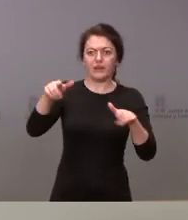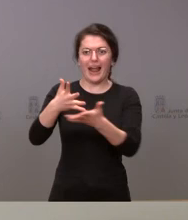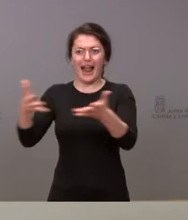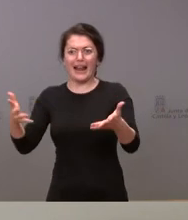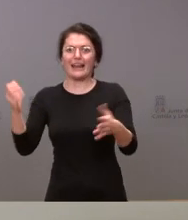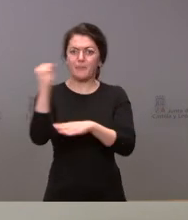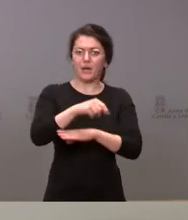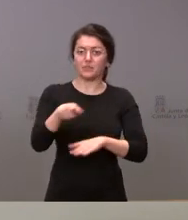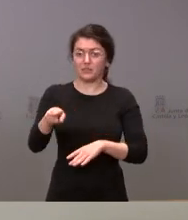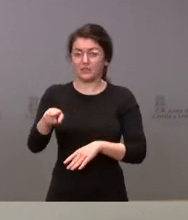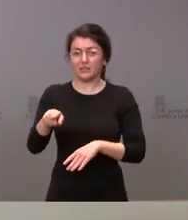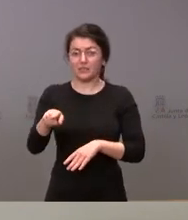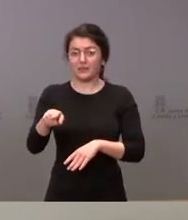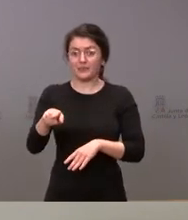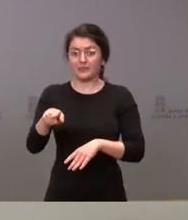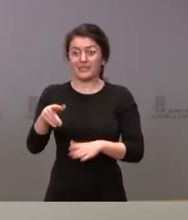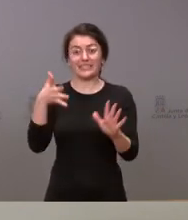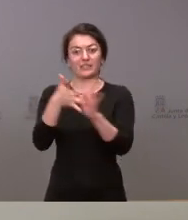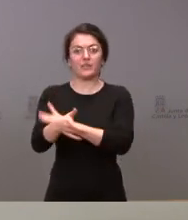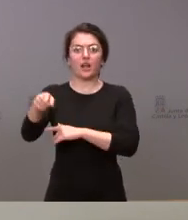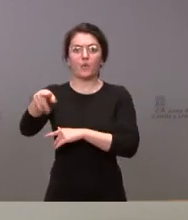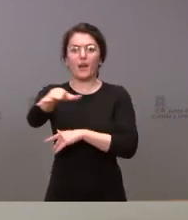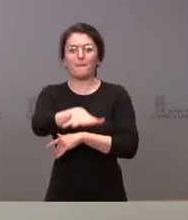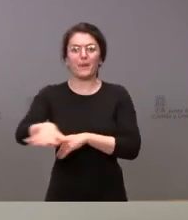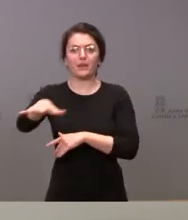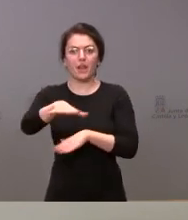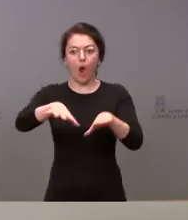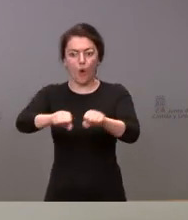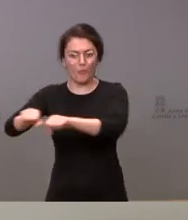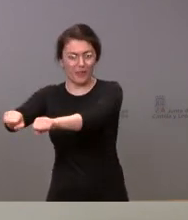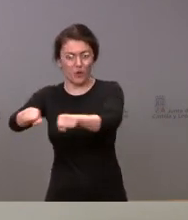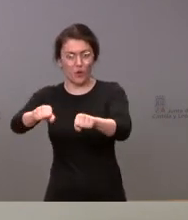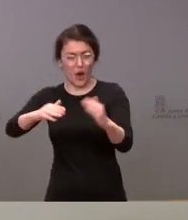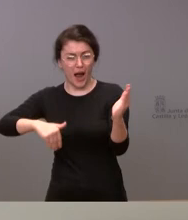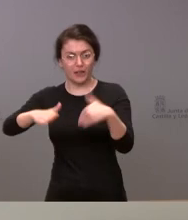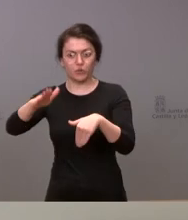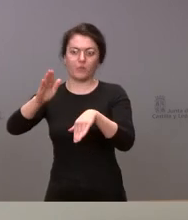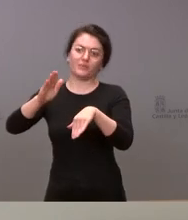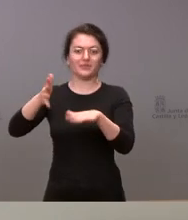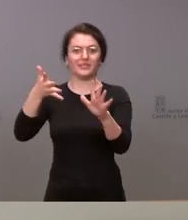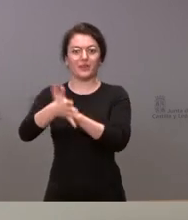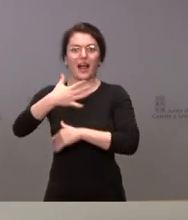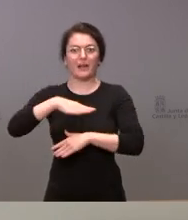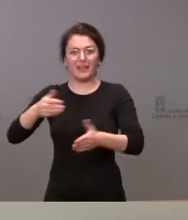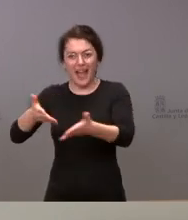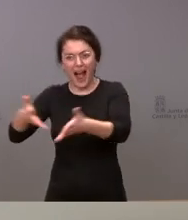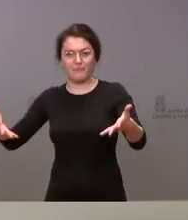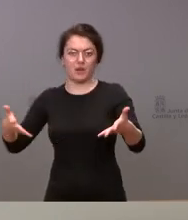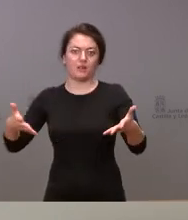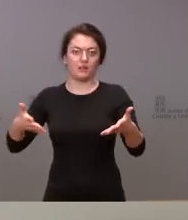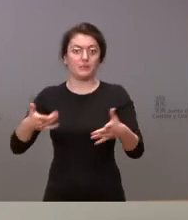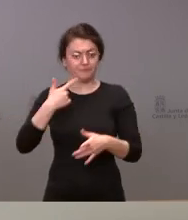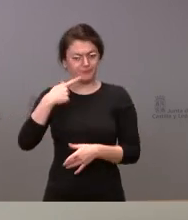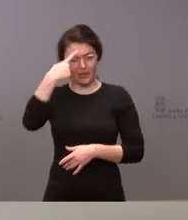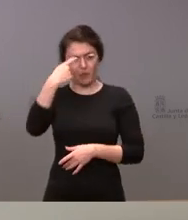volumen de ocupación de sus parcelas es tan alto que hace aconsejable que pudiéramos proceder a su ampliación recuerdan ustedes que hubo un debate tanto